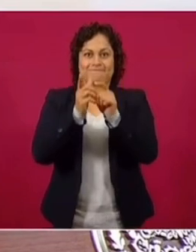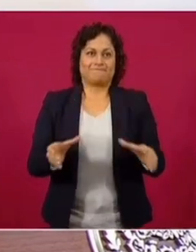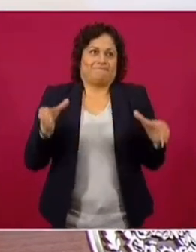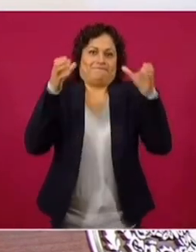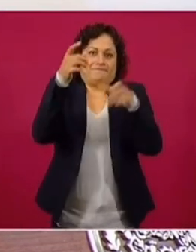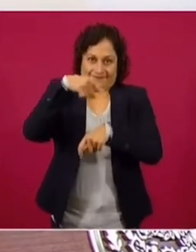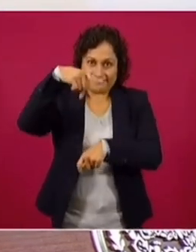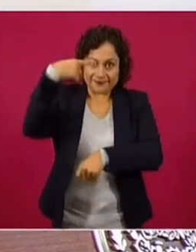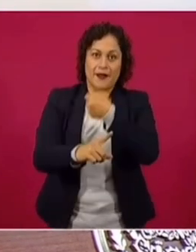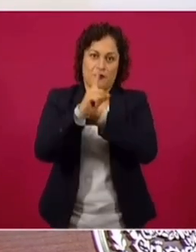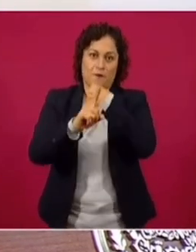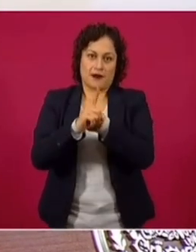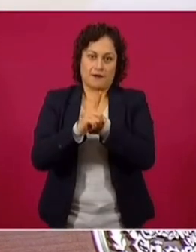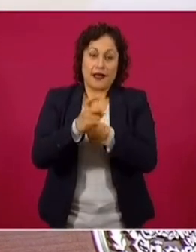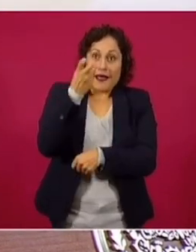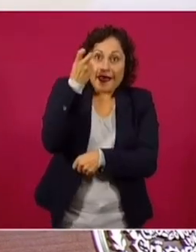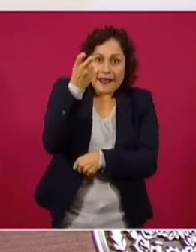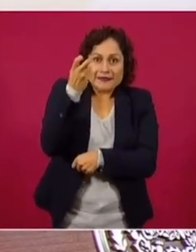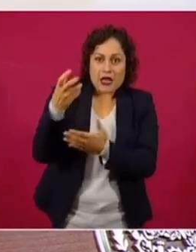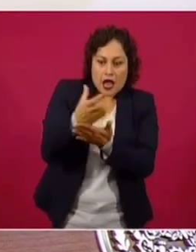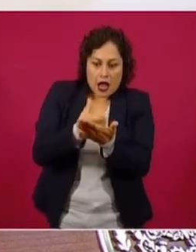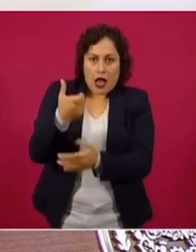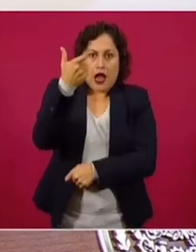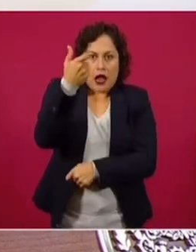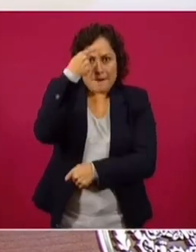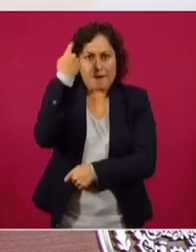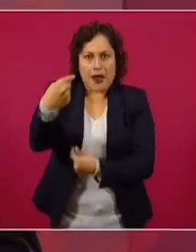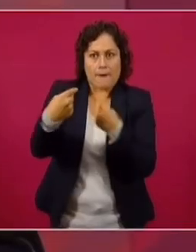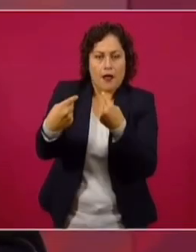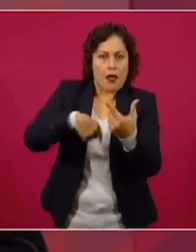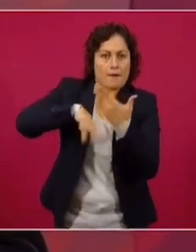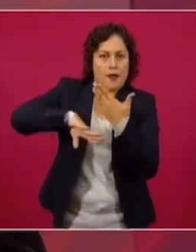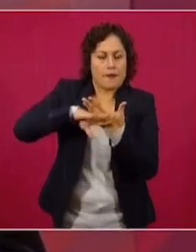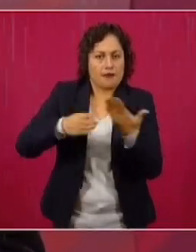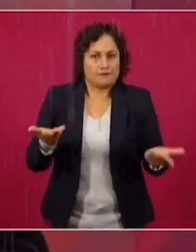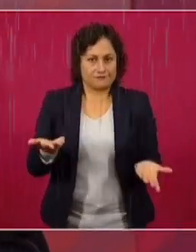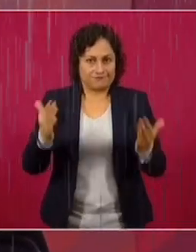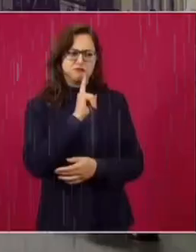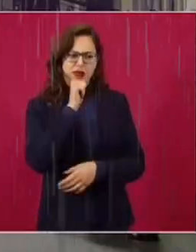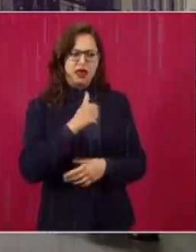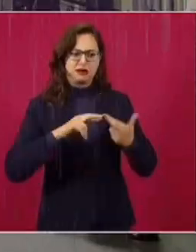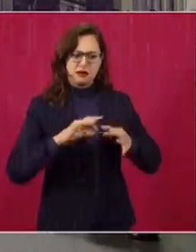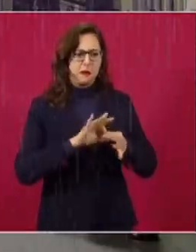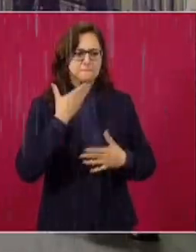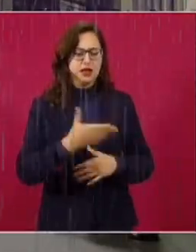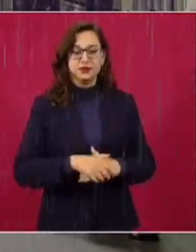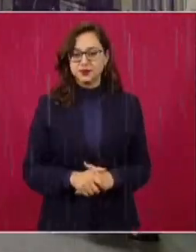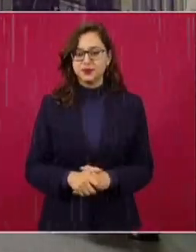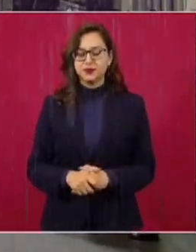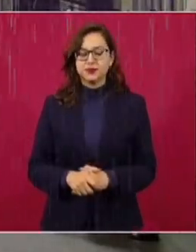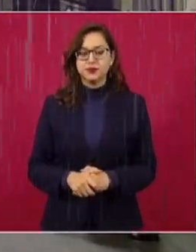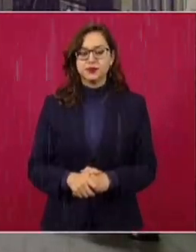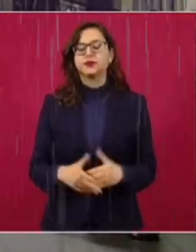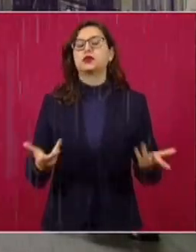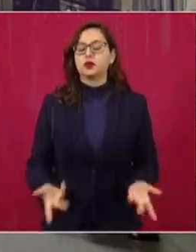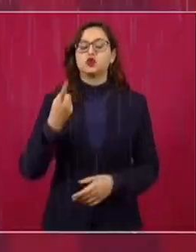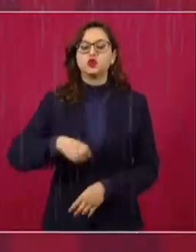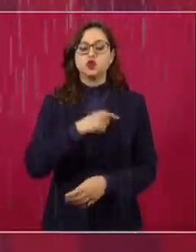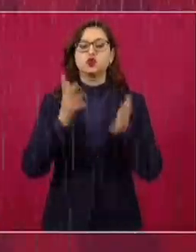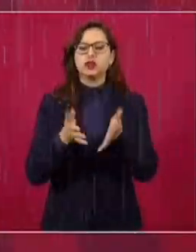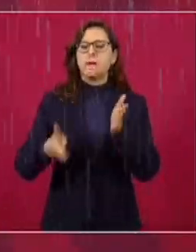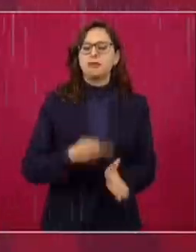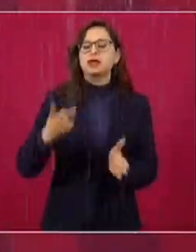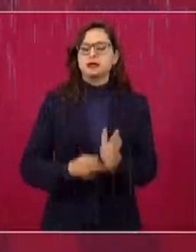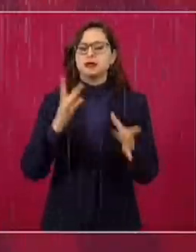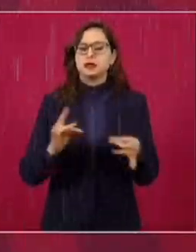¿Y de dónde viene la campaña en contra de nosotros? Pues de arriba, de esos intereses creados. Bueno, ya hemos dejado en claro que nosotros respetamos mucho al pueblo